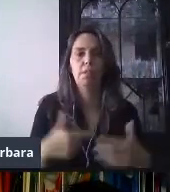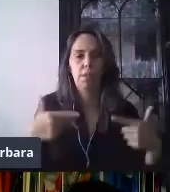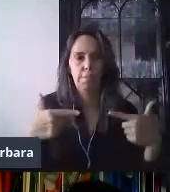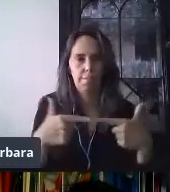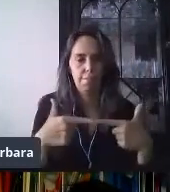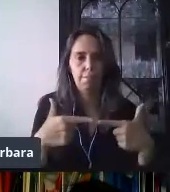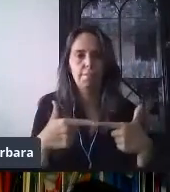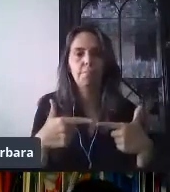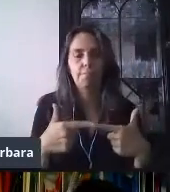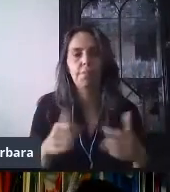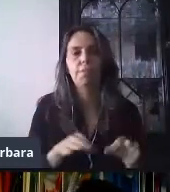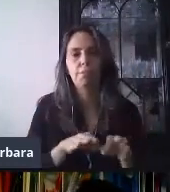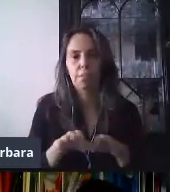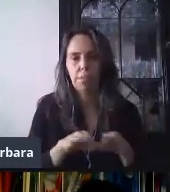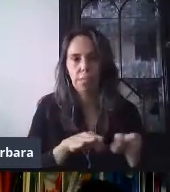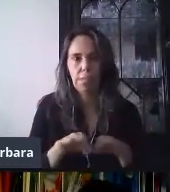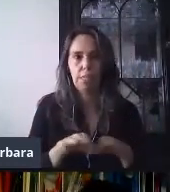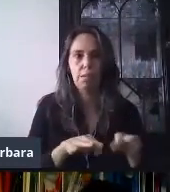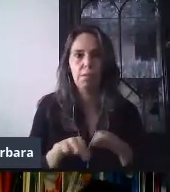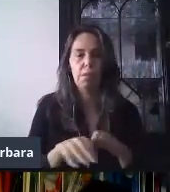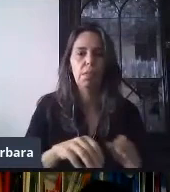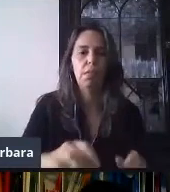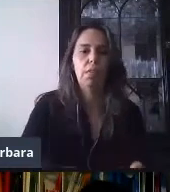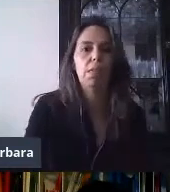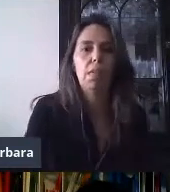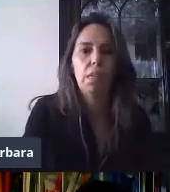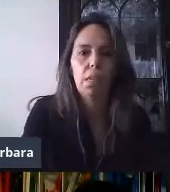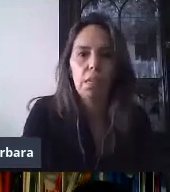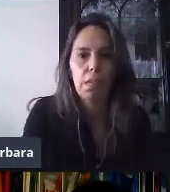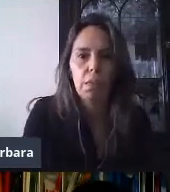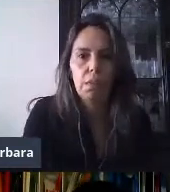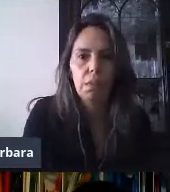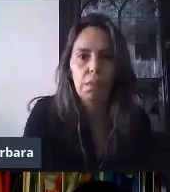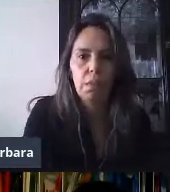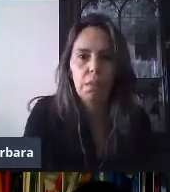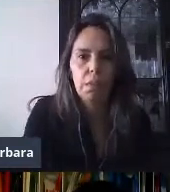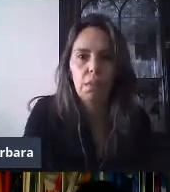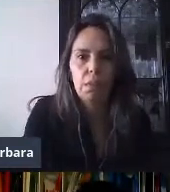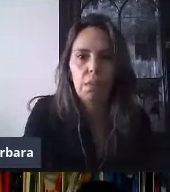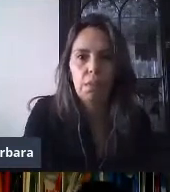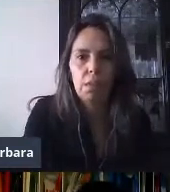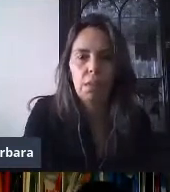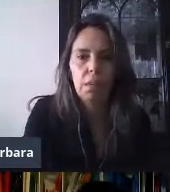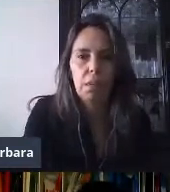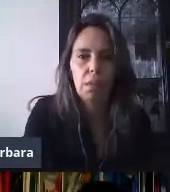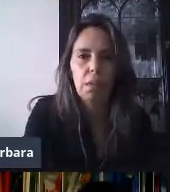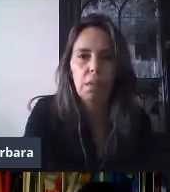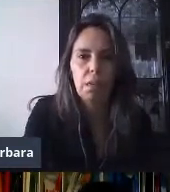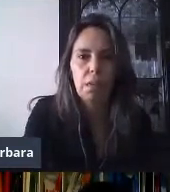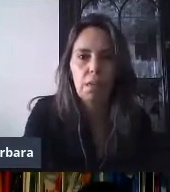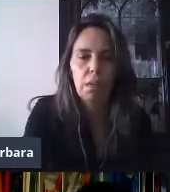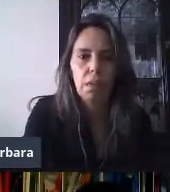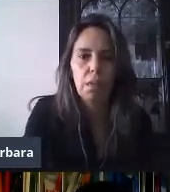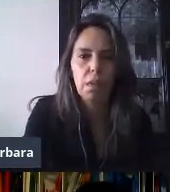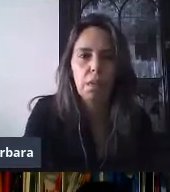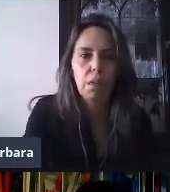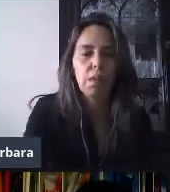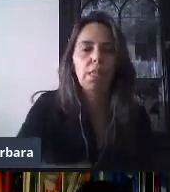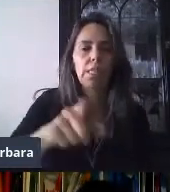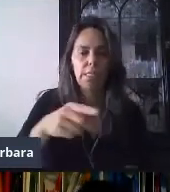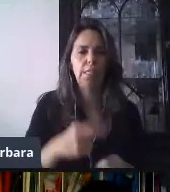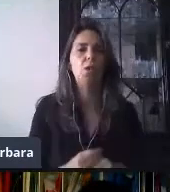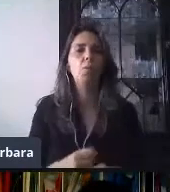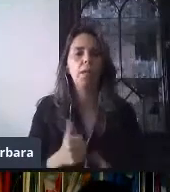parte de colaboración, que nos va a permitir crear encuestas y cuestionarios de autoevaluación. ¿Esto para qué nos va a servir? Como comenté hace un momento,